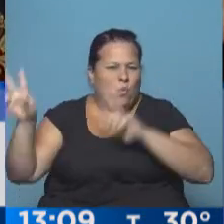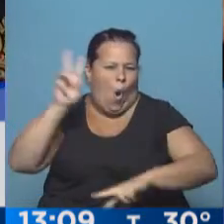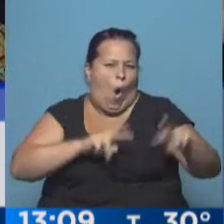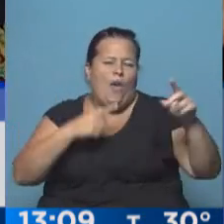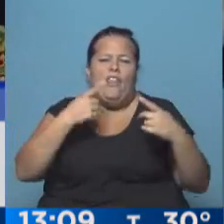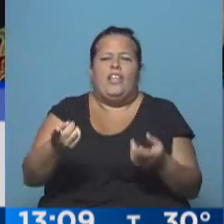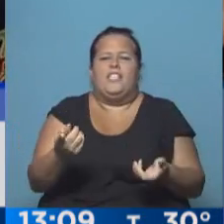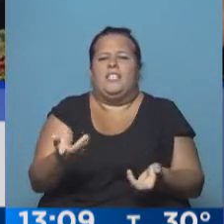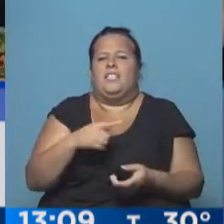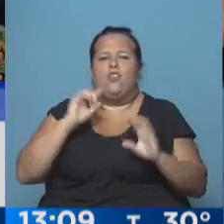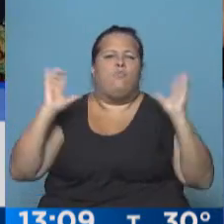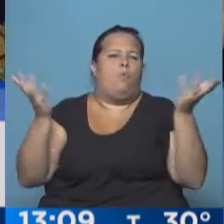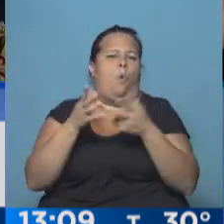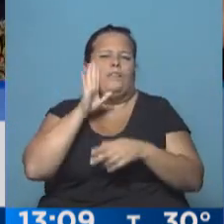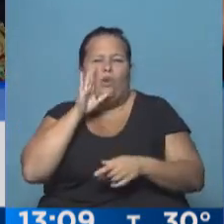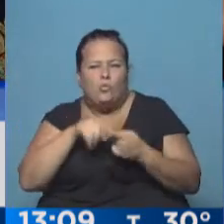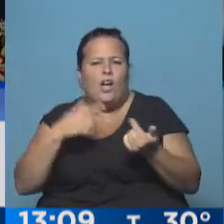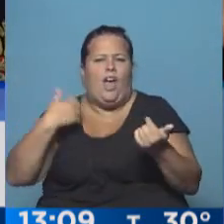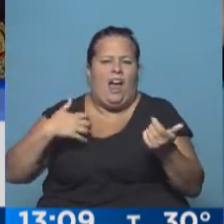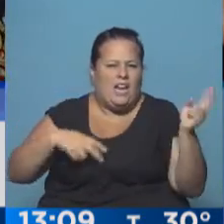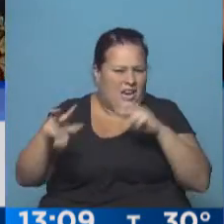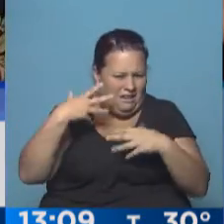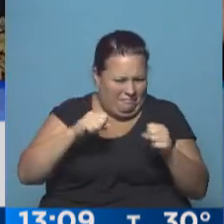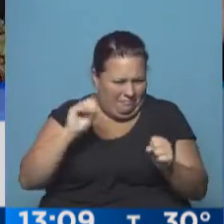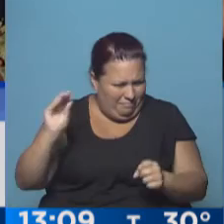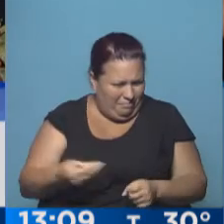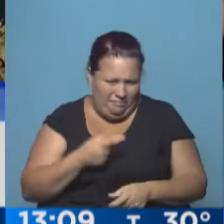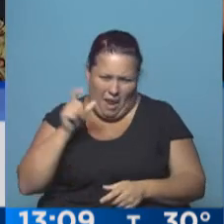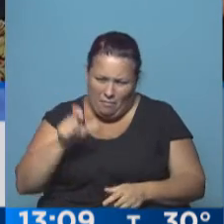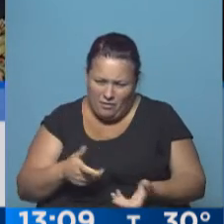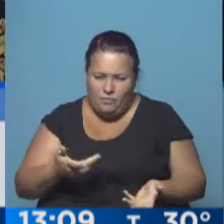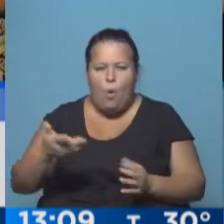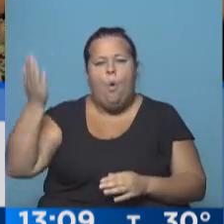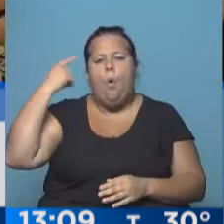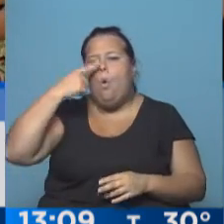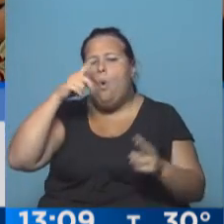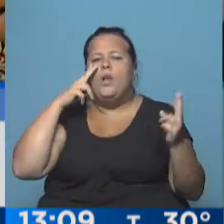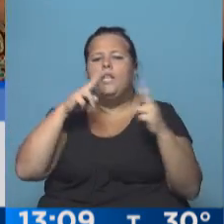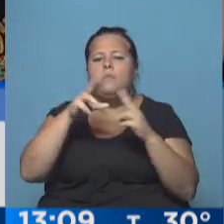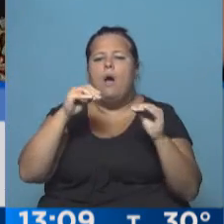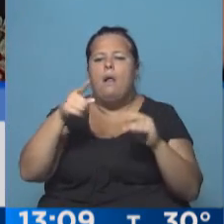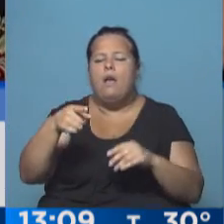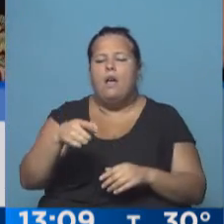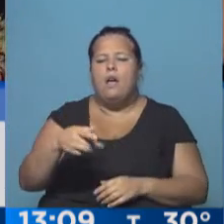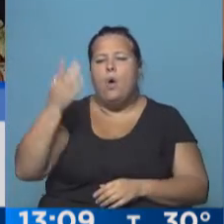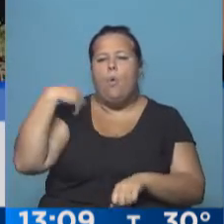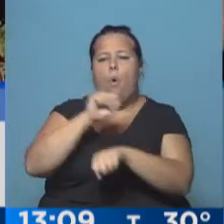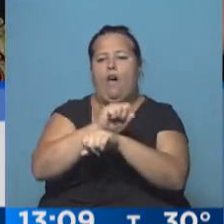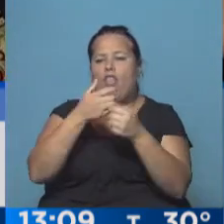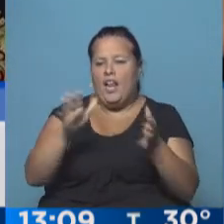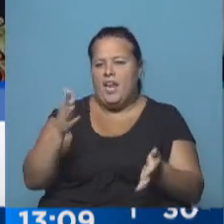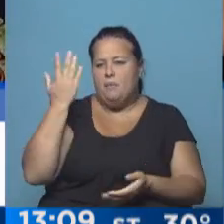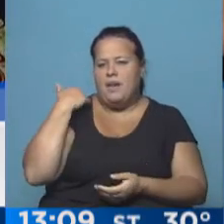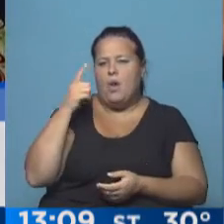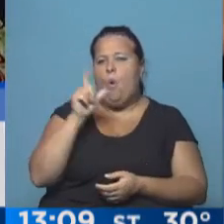supuestamente todo el mundo, Estados Unidos, Argentina, y no pueden encontrar a una persona. ¿Cuándo fue la última vez que usted tuvo contacto con él? Cuando salió de la cárcel,